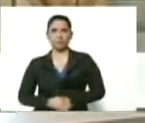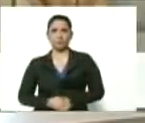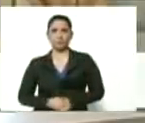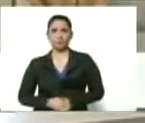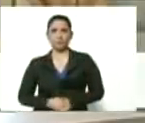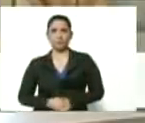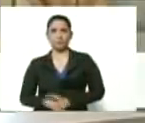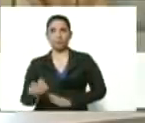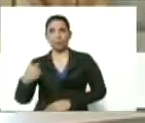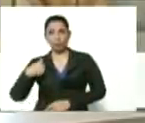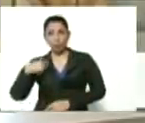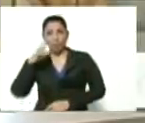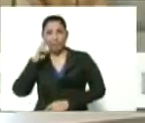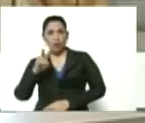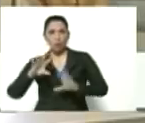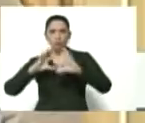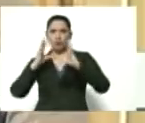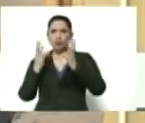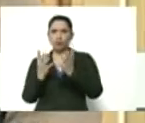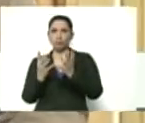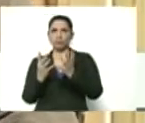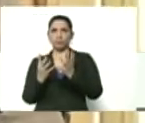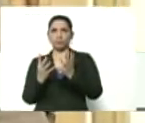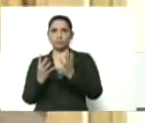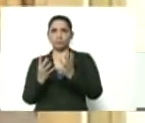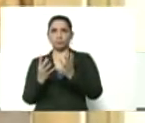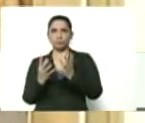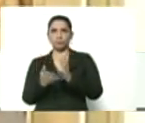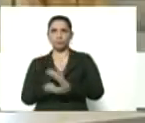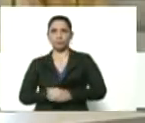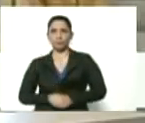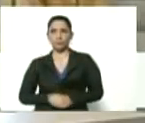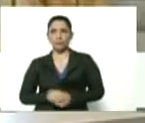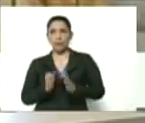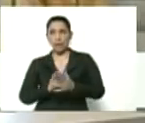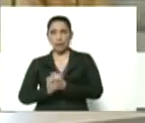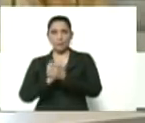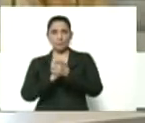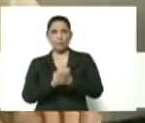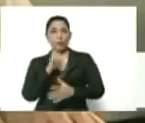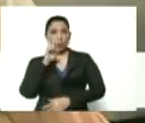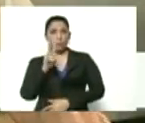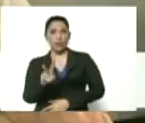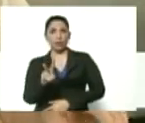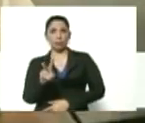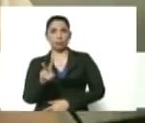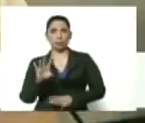yo lo veo en el mundo, Tarek, Castro Sotelo, compañero, lo veo en el mundo.